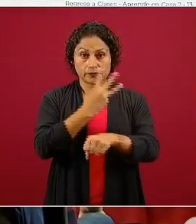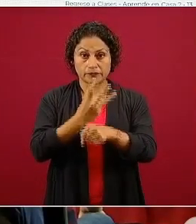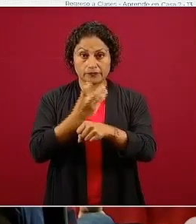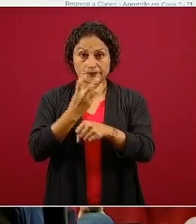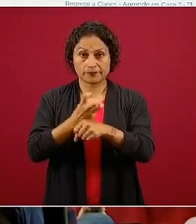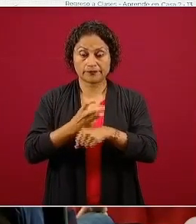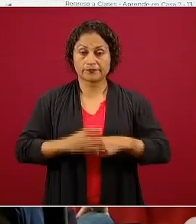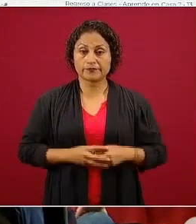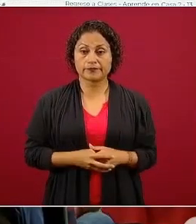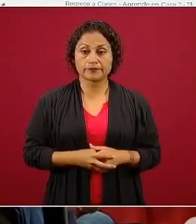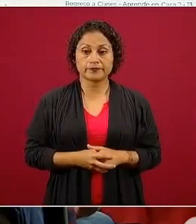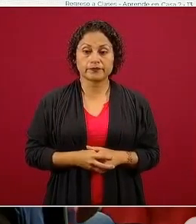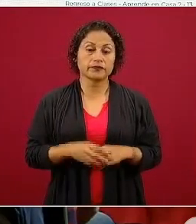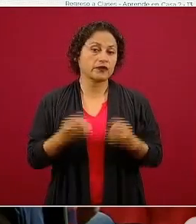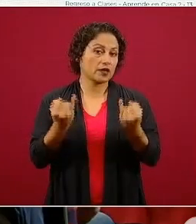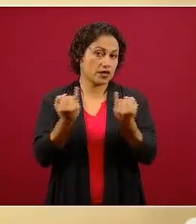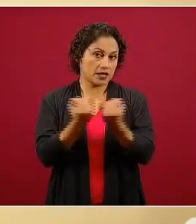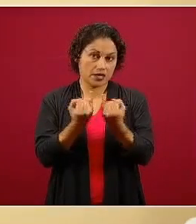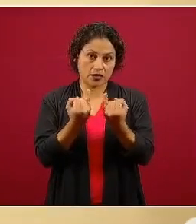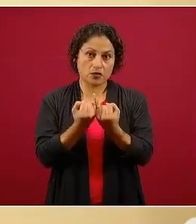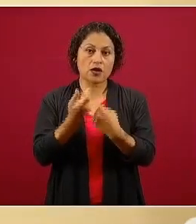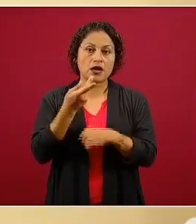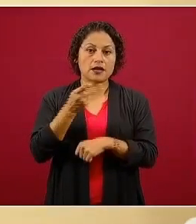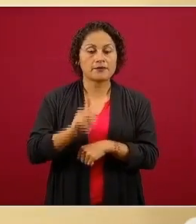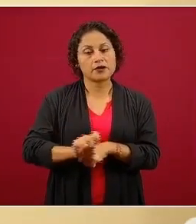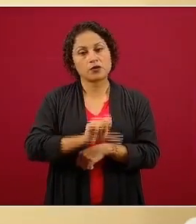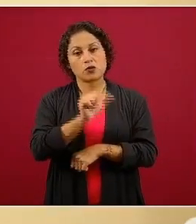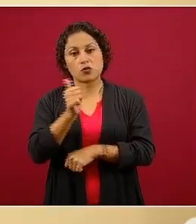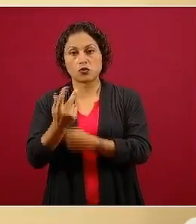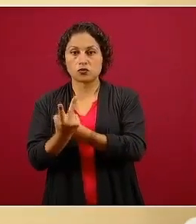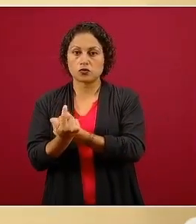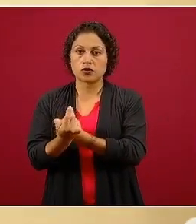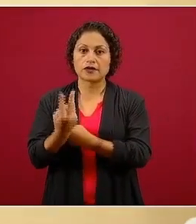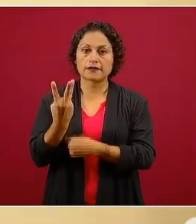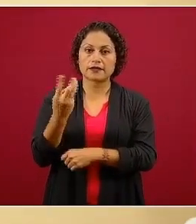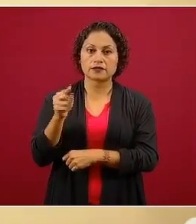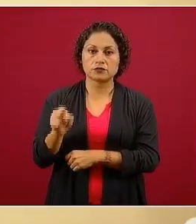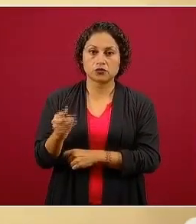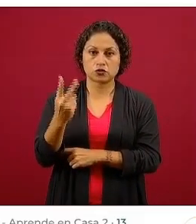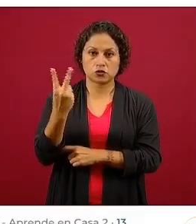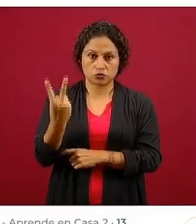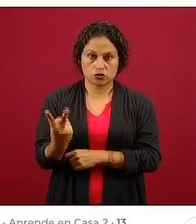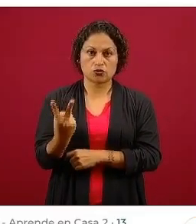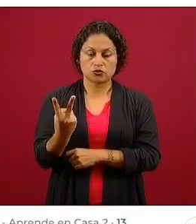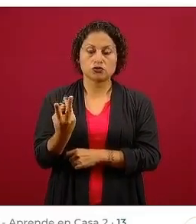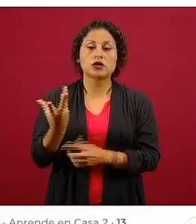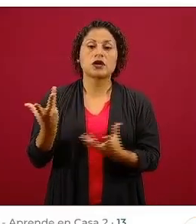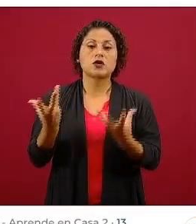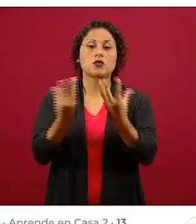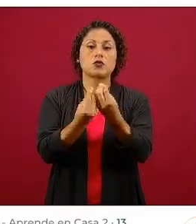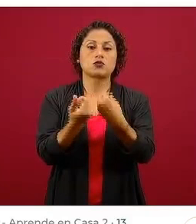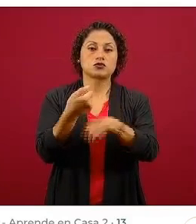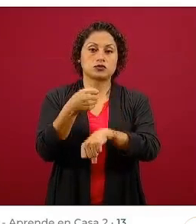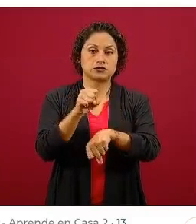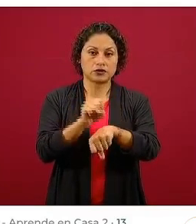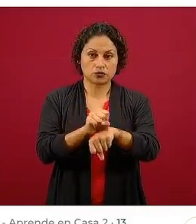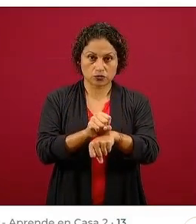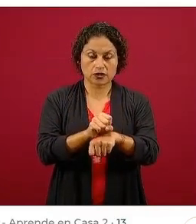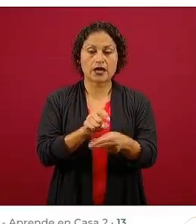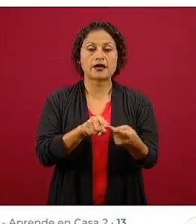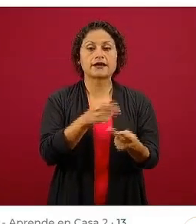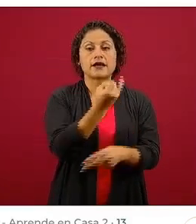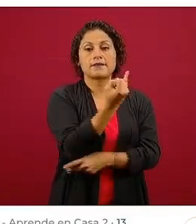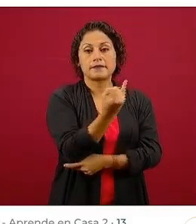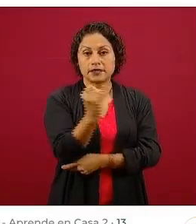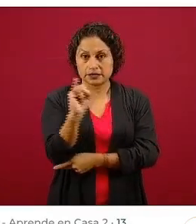es lo mismo, nada más que en el canal 3.2, incluye secundaria, preescolar, y